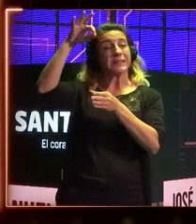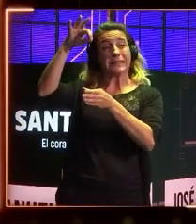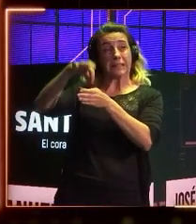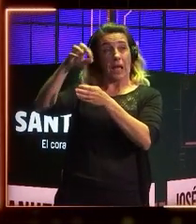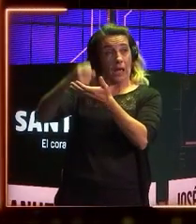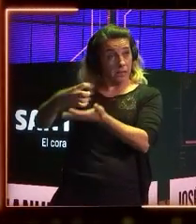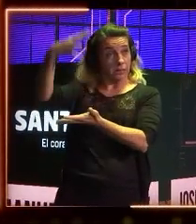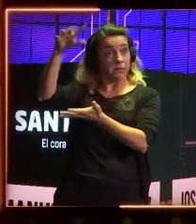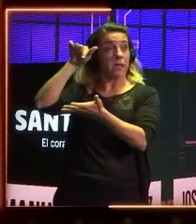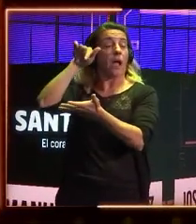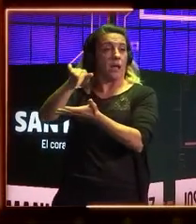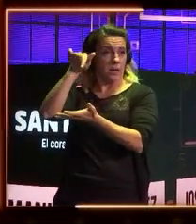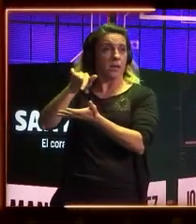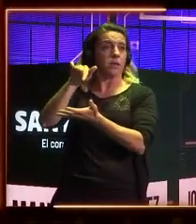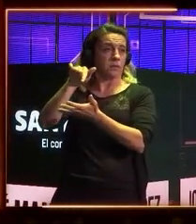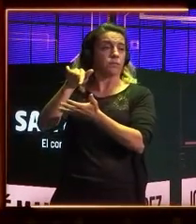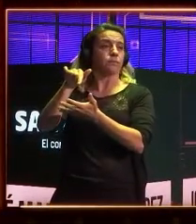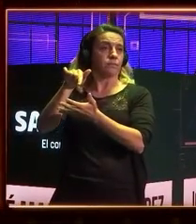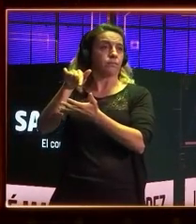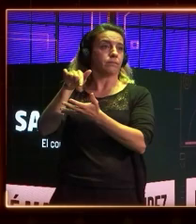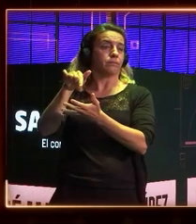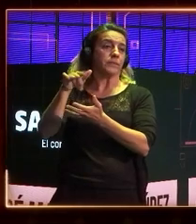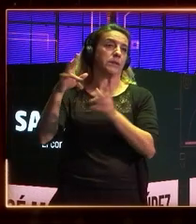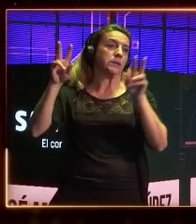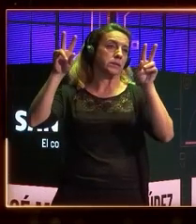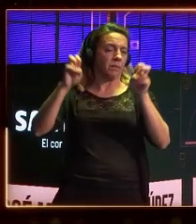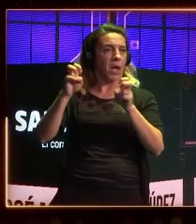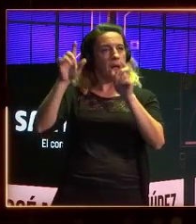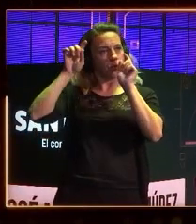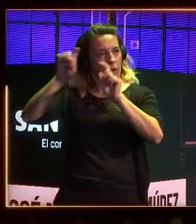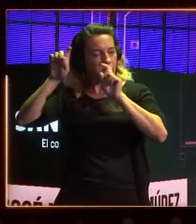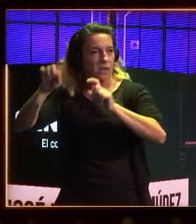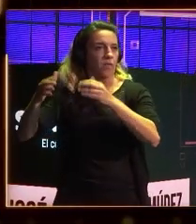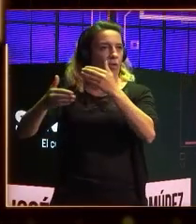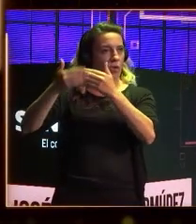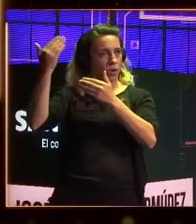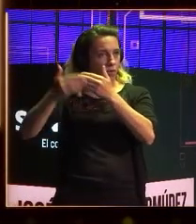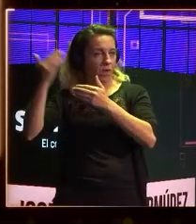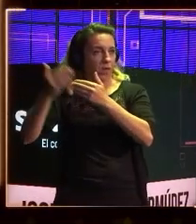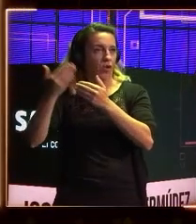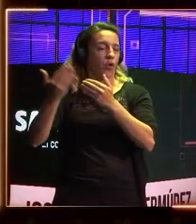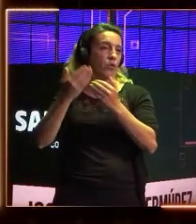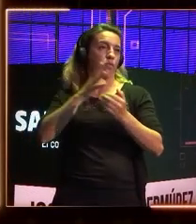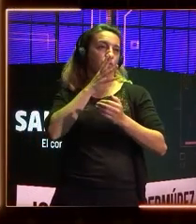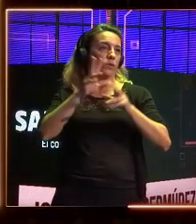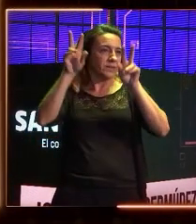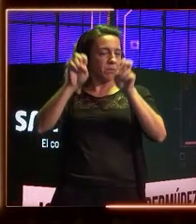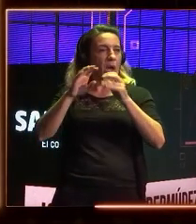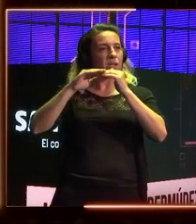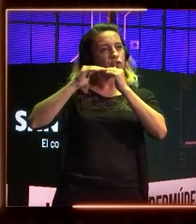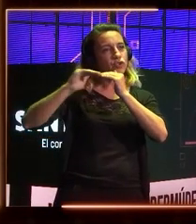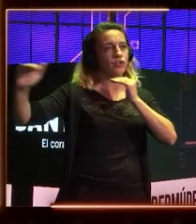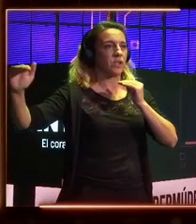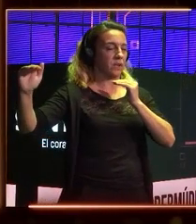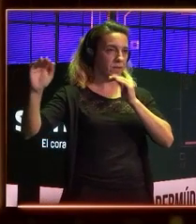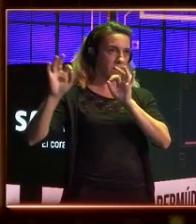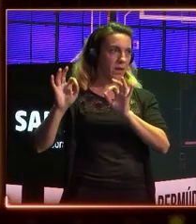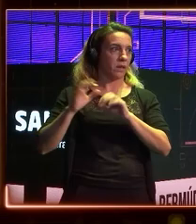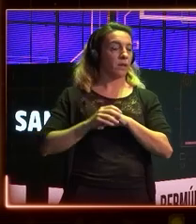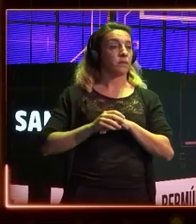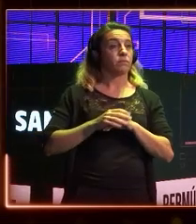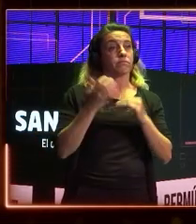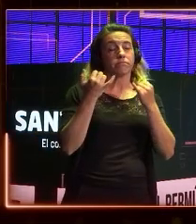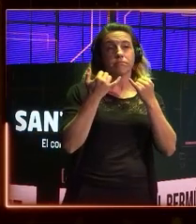todo un acontecimiento educativo innovador con la sostenibilidad como centro. La celebración